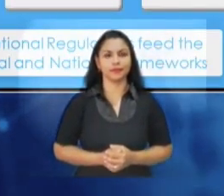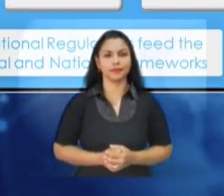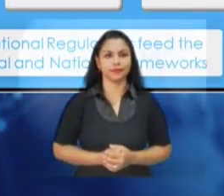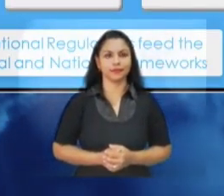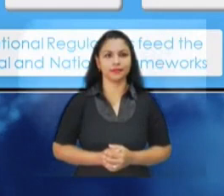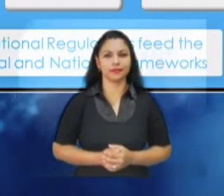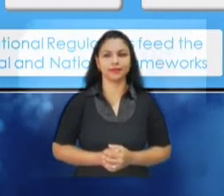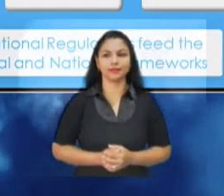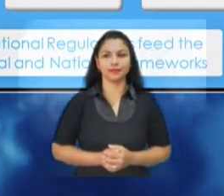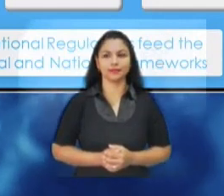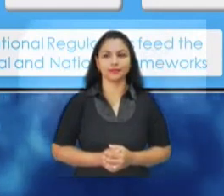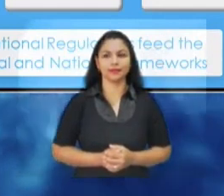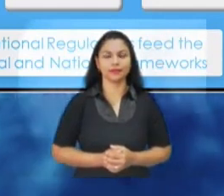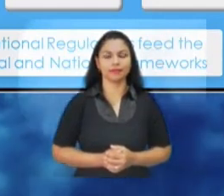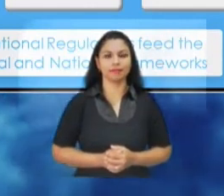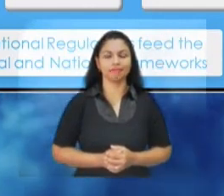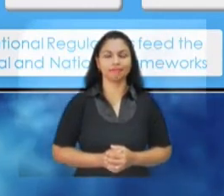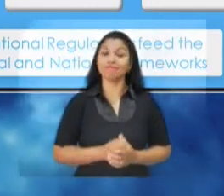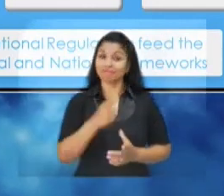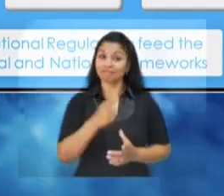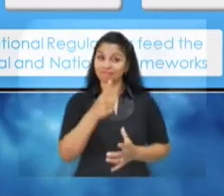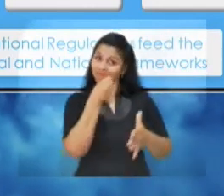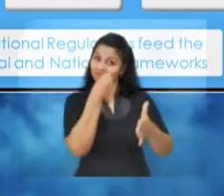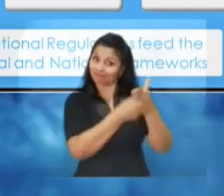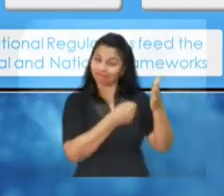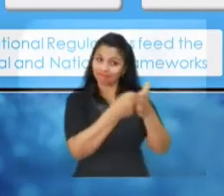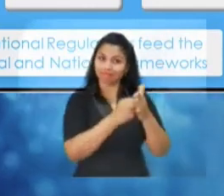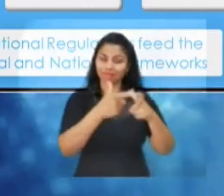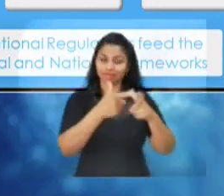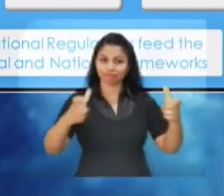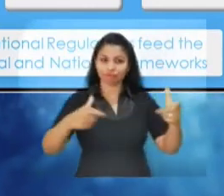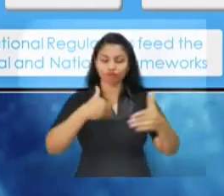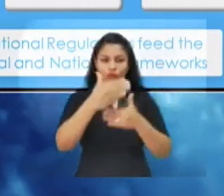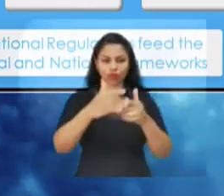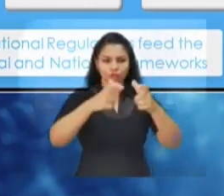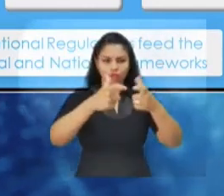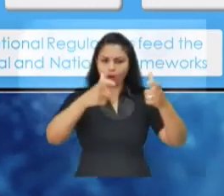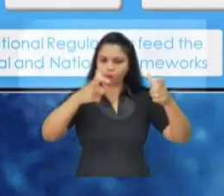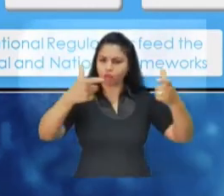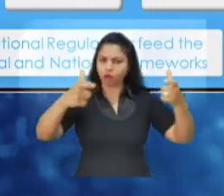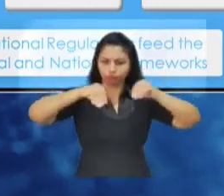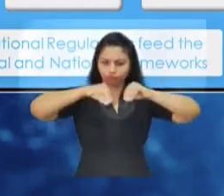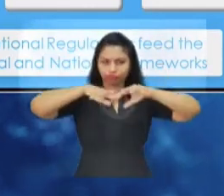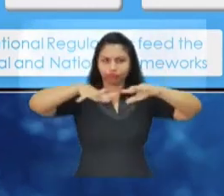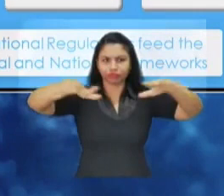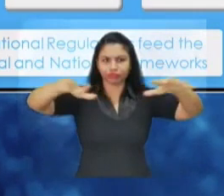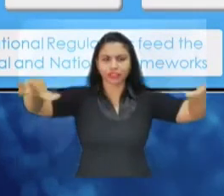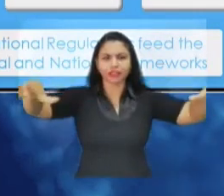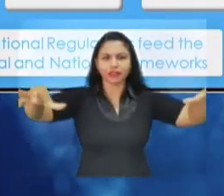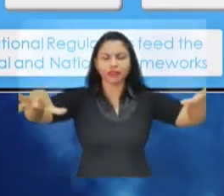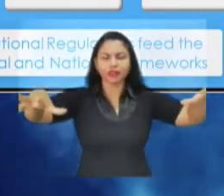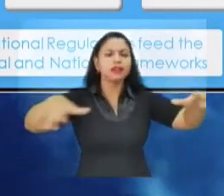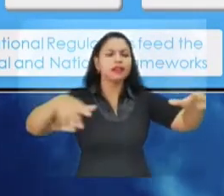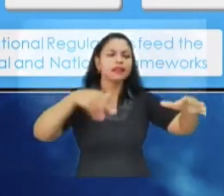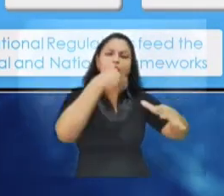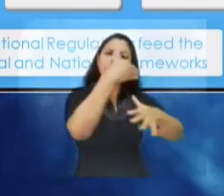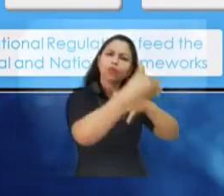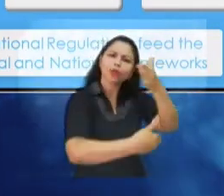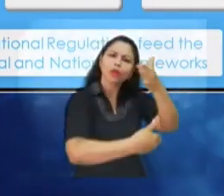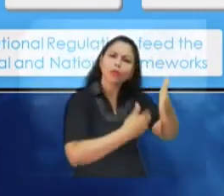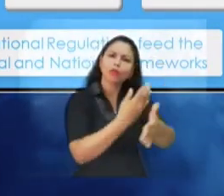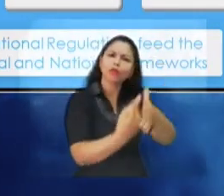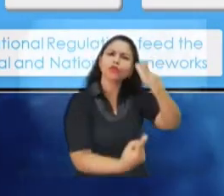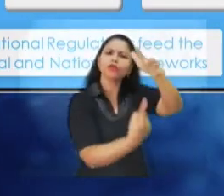La gestión del espectro y de las órbitas satelitales asociadas es el resultado de actividades que tienen lugar tanto a nivel